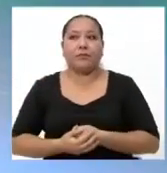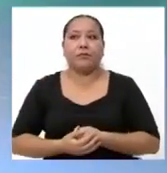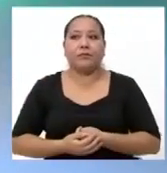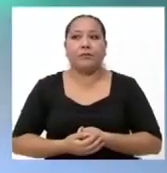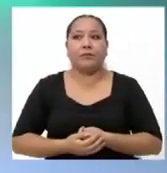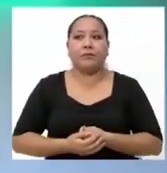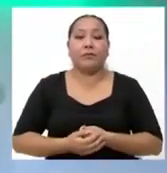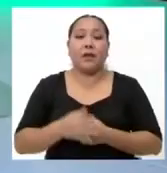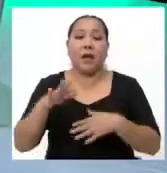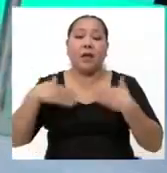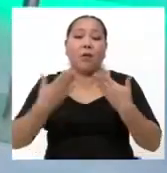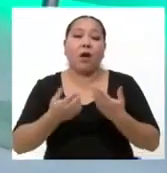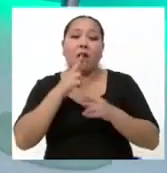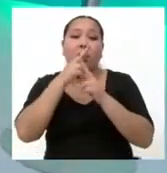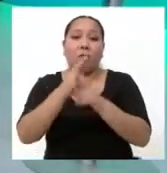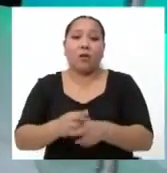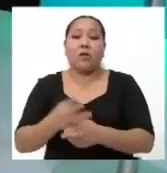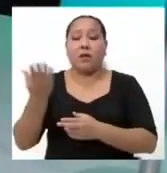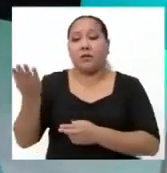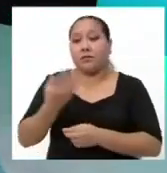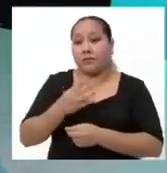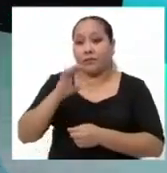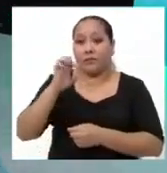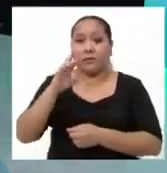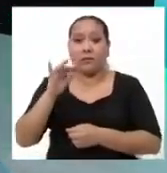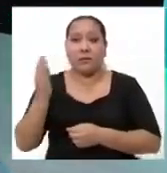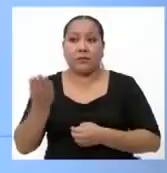pueda responder el candidato. Vamos a ver.